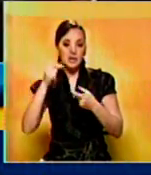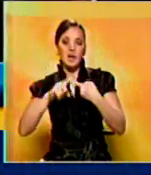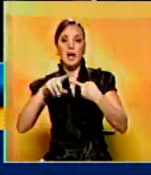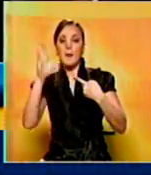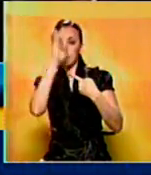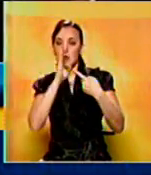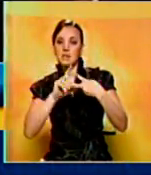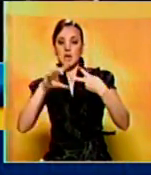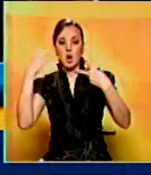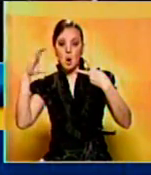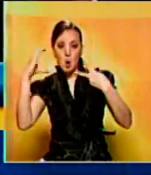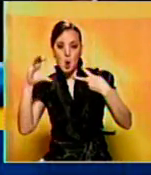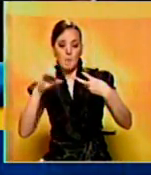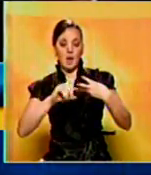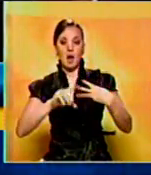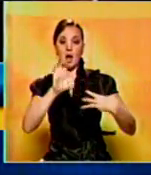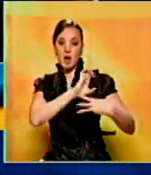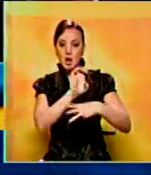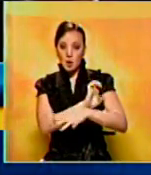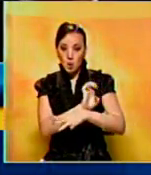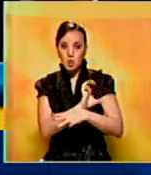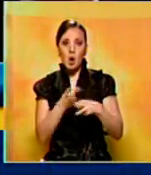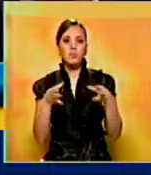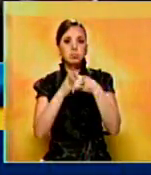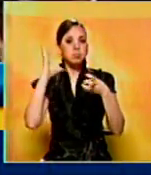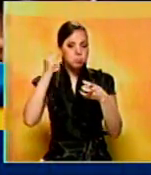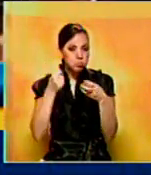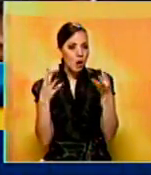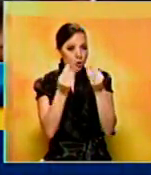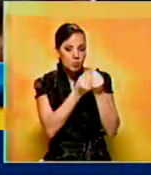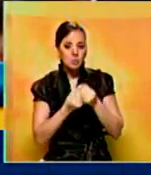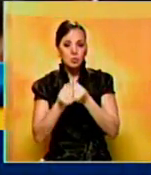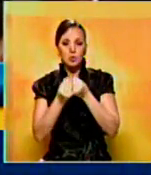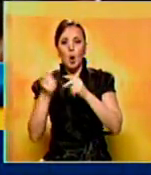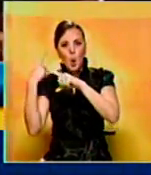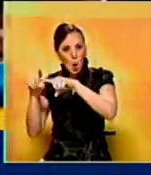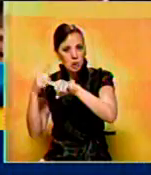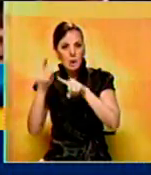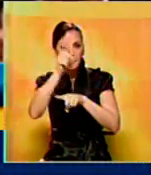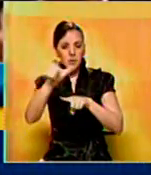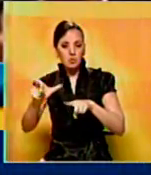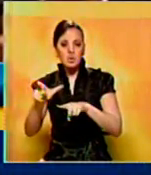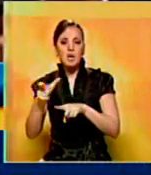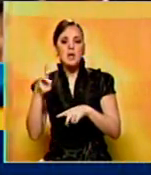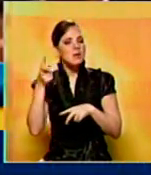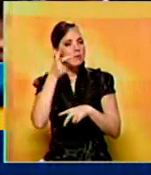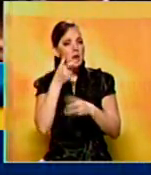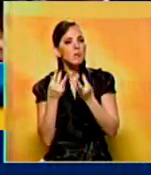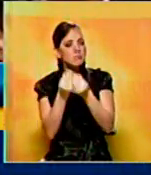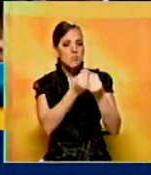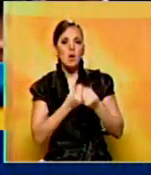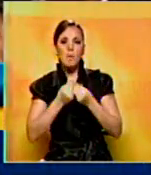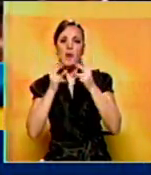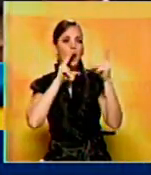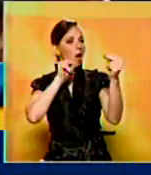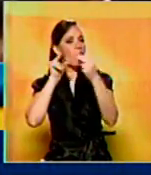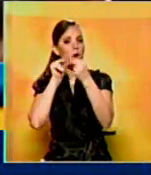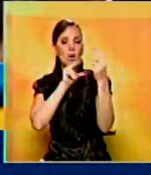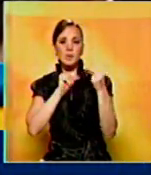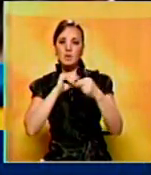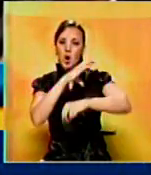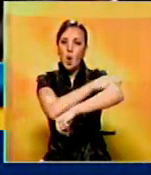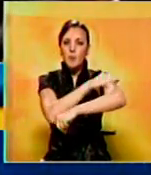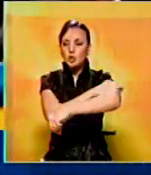y Ecuador, del equipo de testigos internacionales o terceros de buena fe, que acompañan las conversaciones entre la coalición